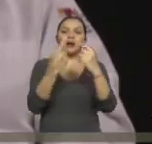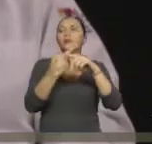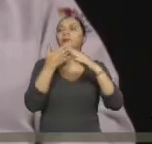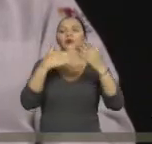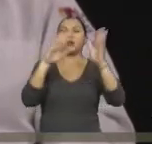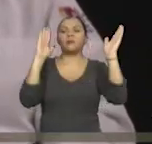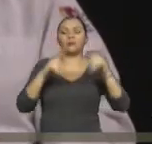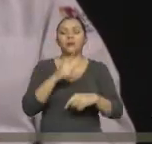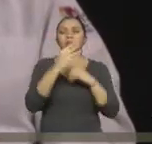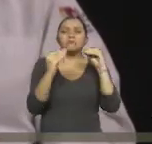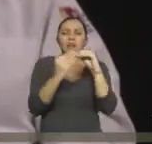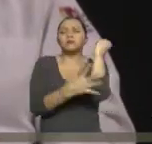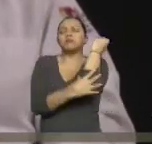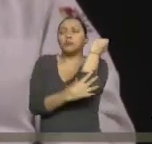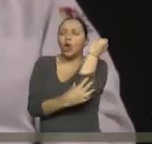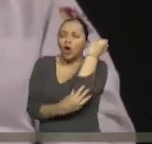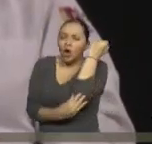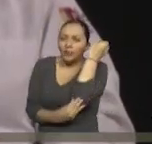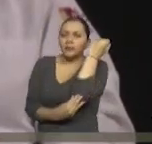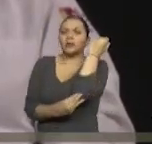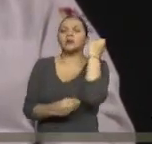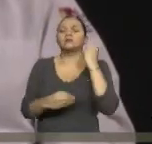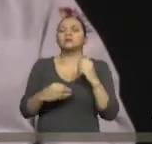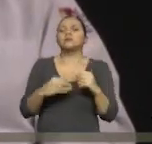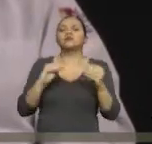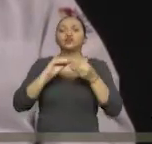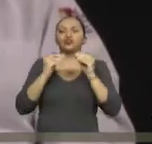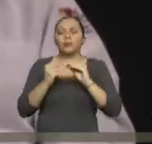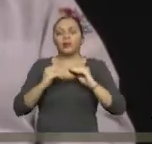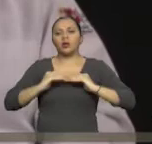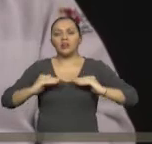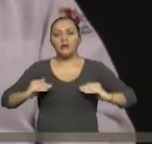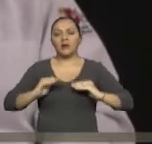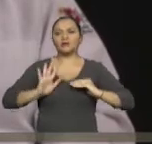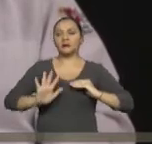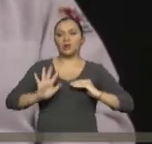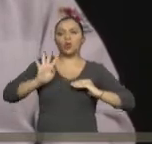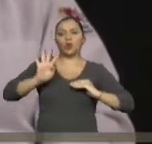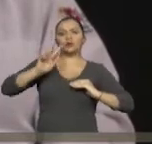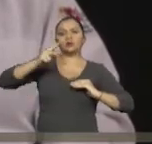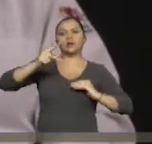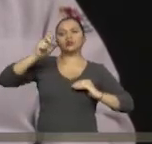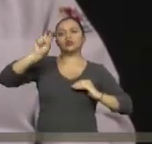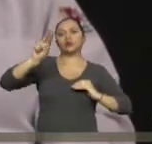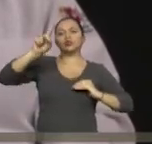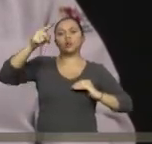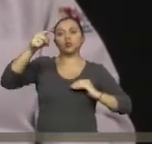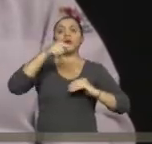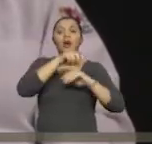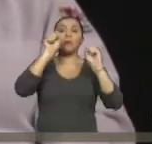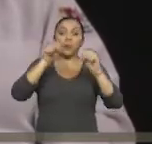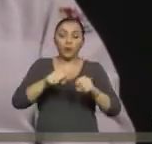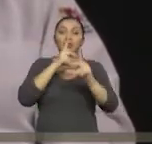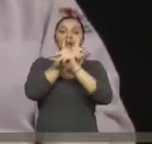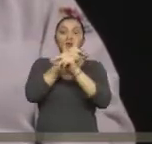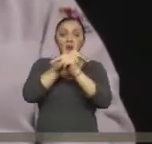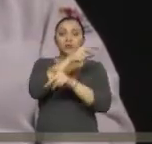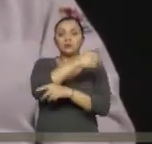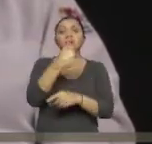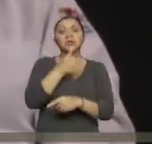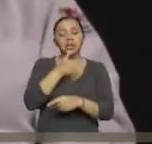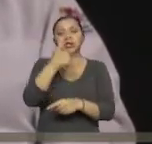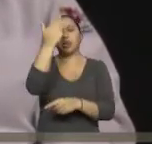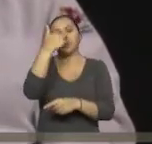quintiles que esto le permite o no a la persona y a la familia con discapacidad acceder a ciertos recursos de